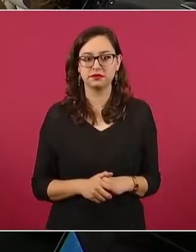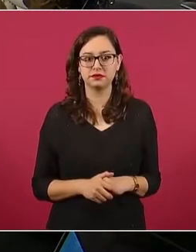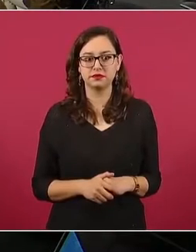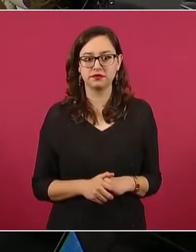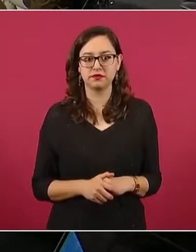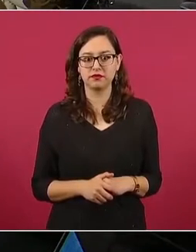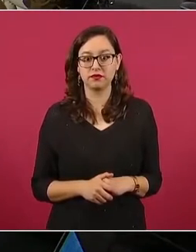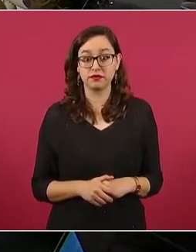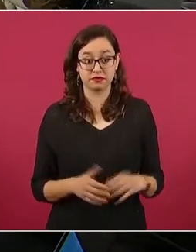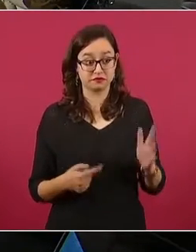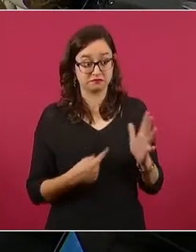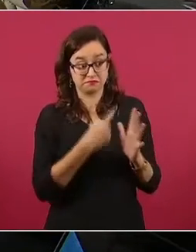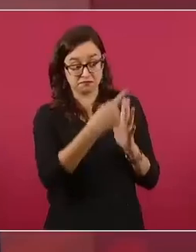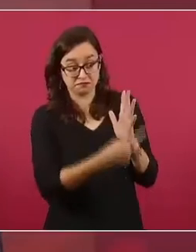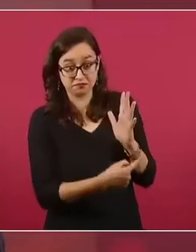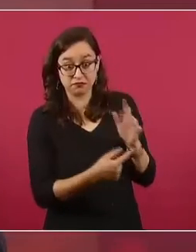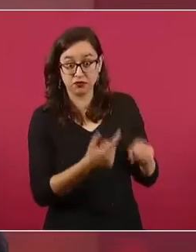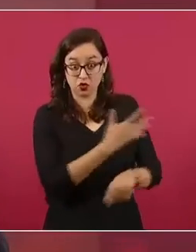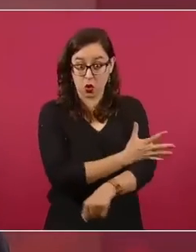¿Es honesto?